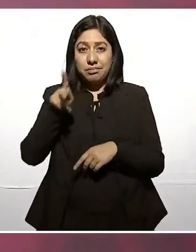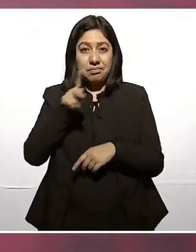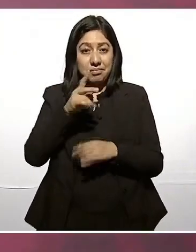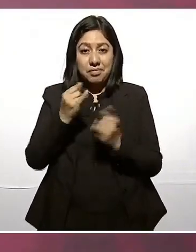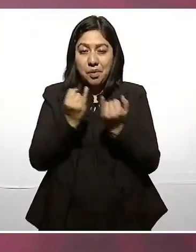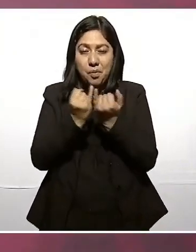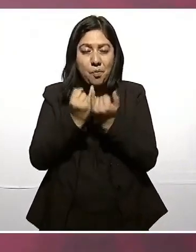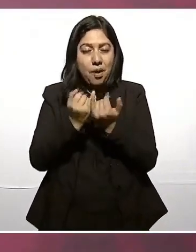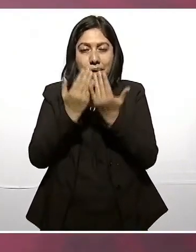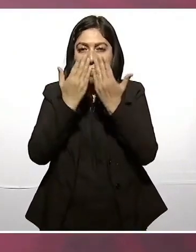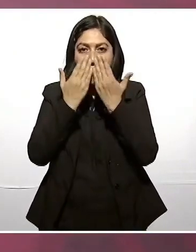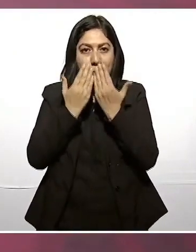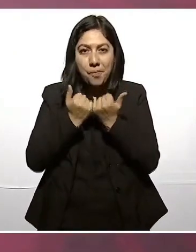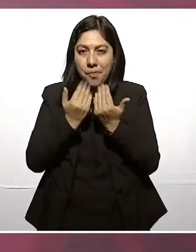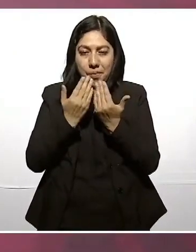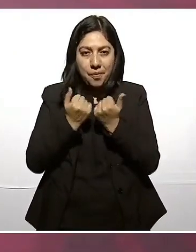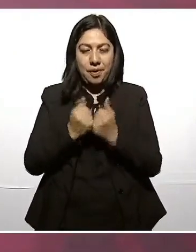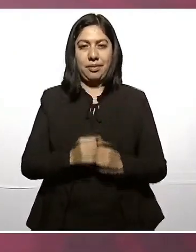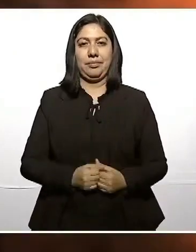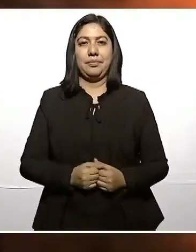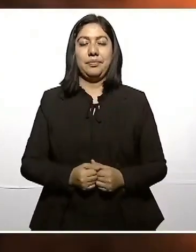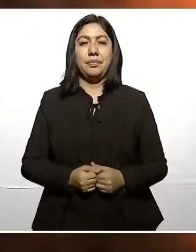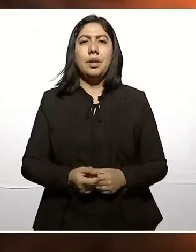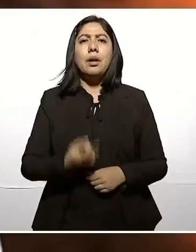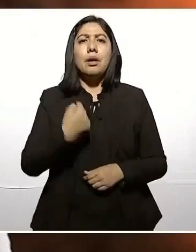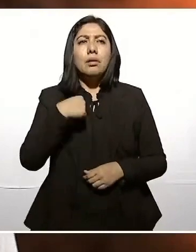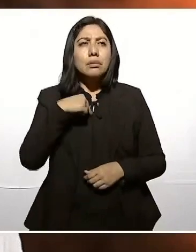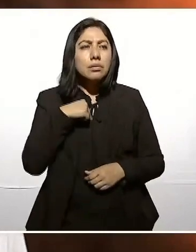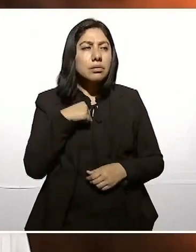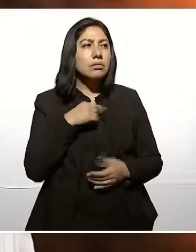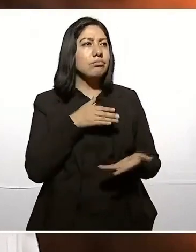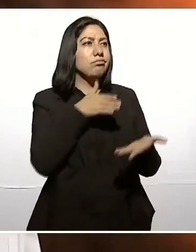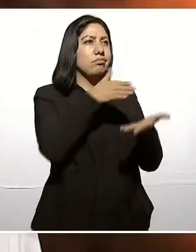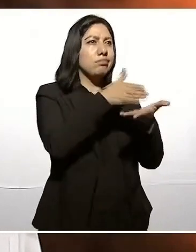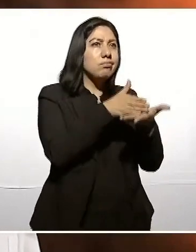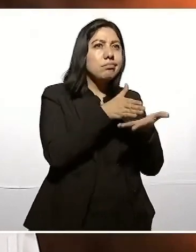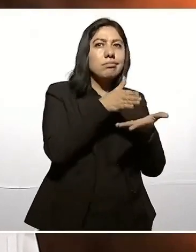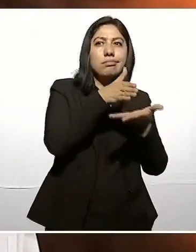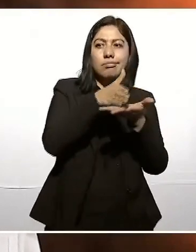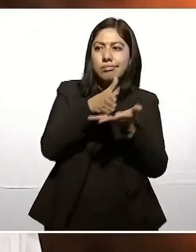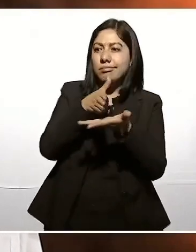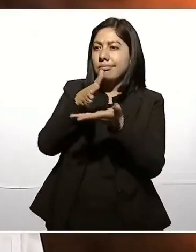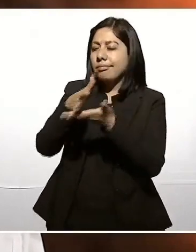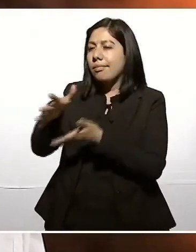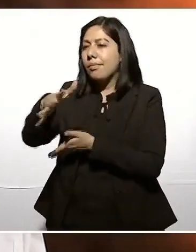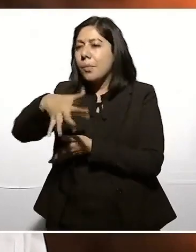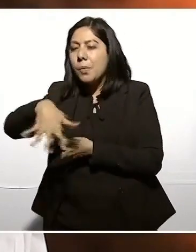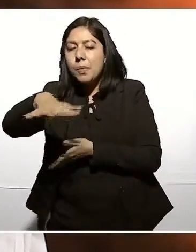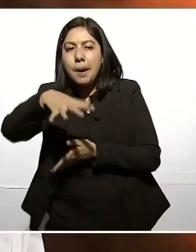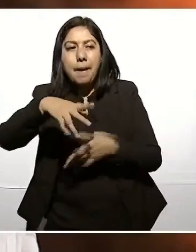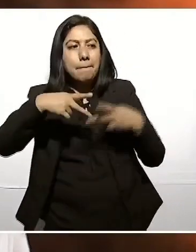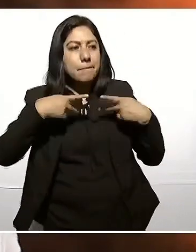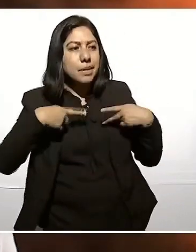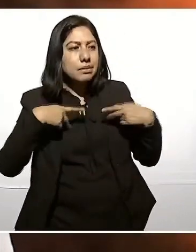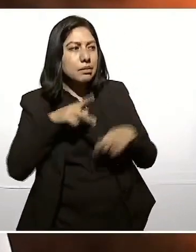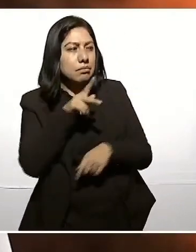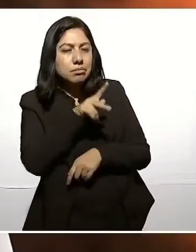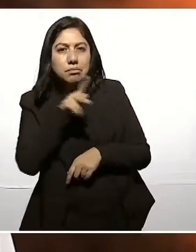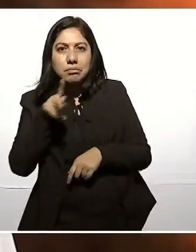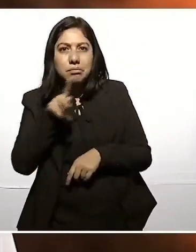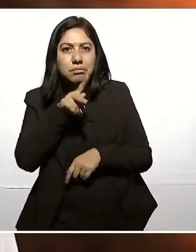a buscar ejemplos a otras partes.